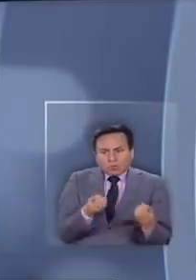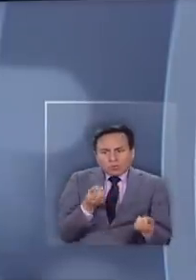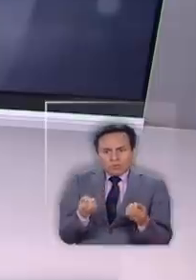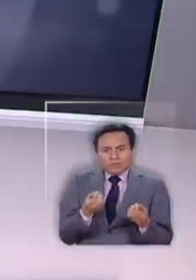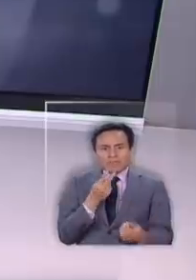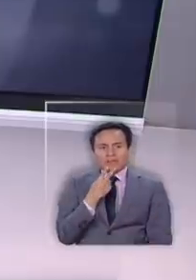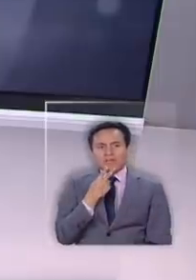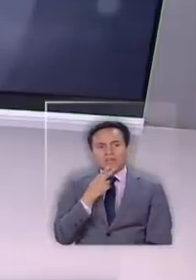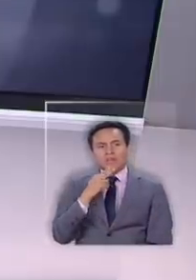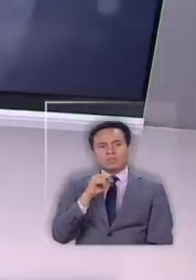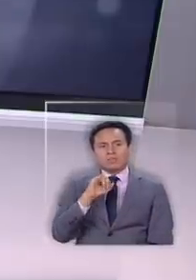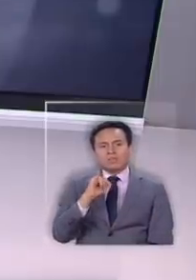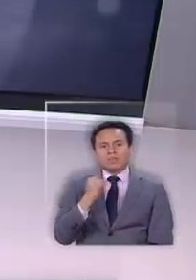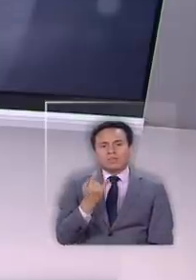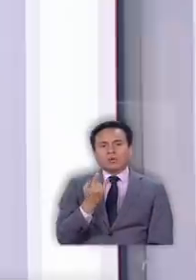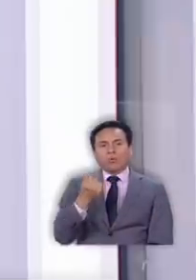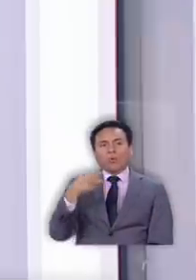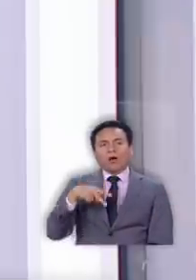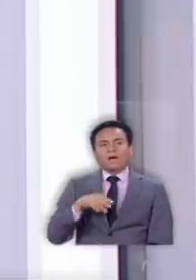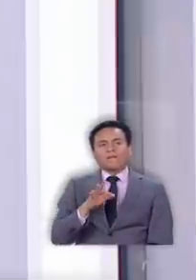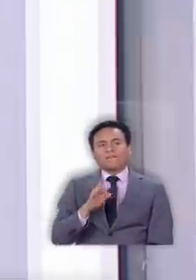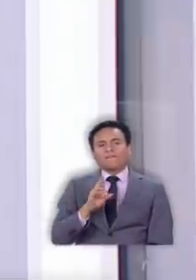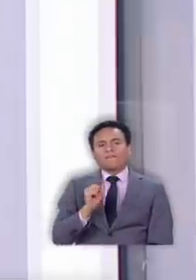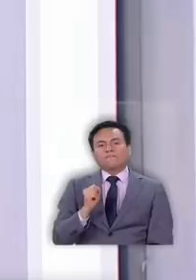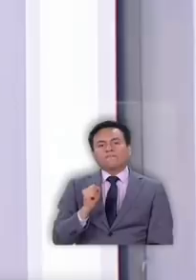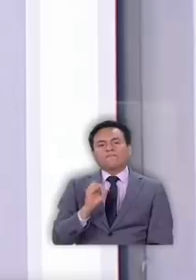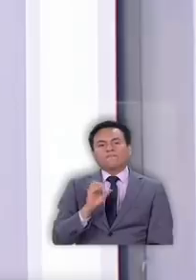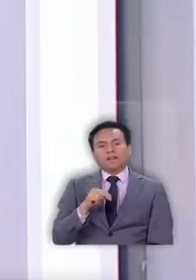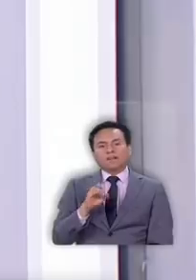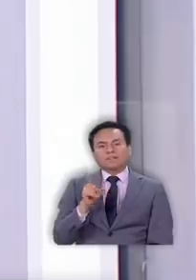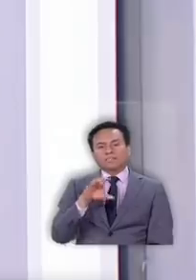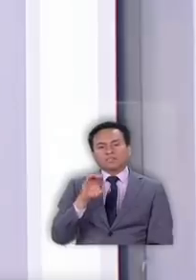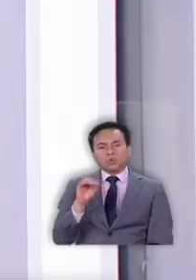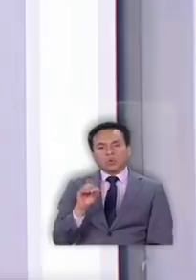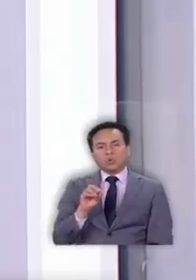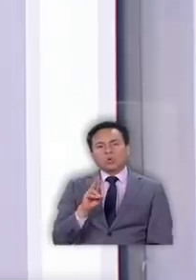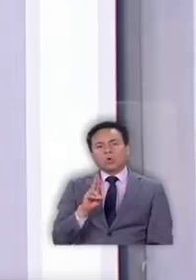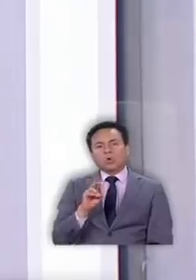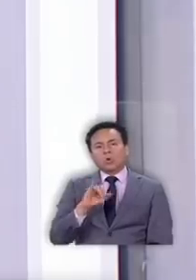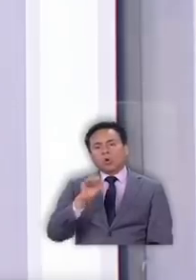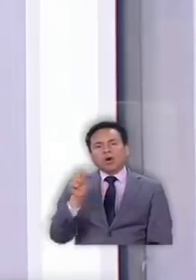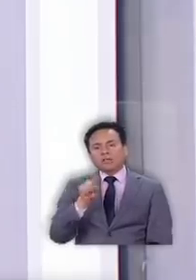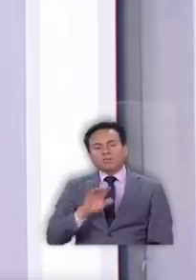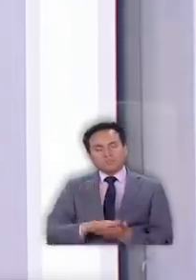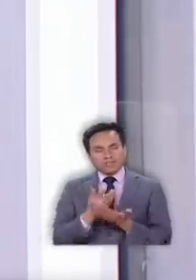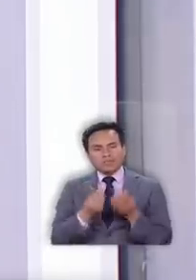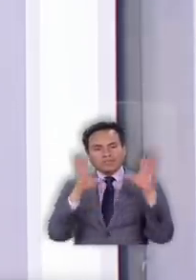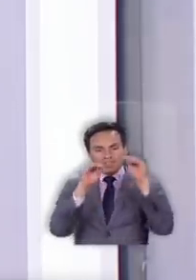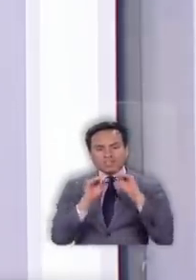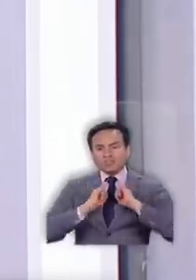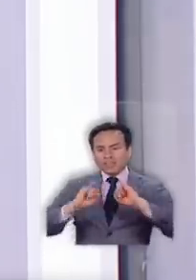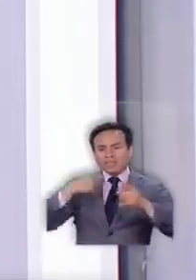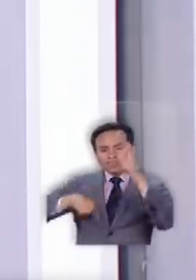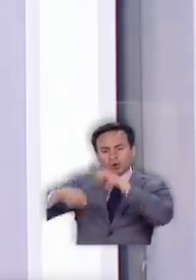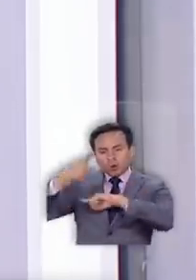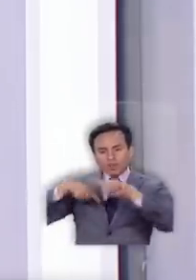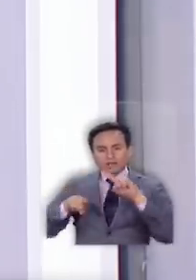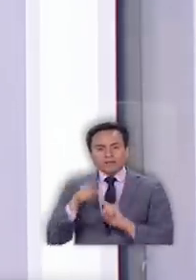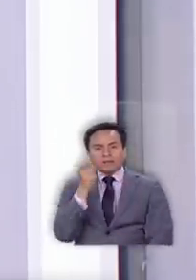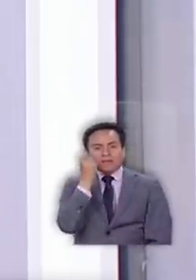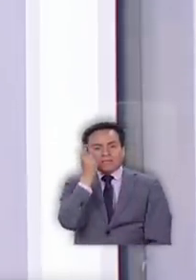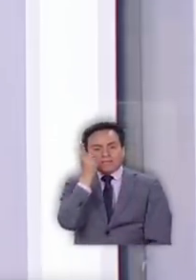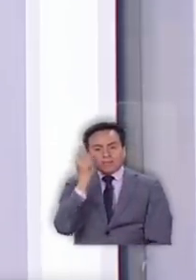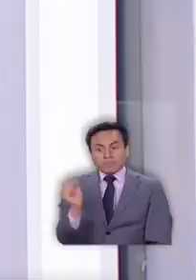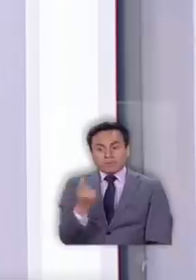Juan Francisco Rojas muy buenas noches ¿cómo estás? ¿Cómo estás Matías? Buenas noches ¿cómo están todos en sus casas? Bueno, les queremos contar esta historia porque hay que entender